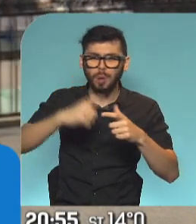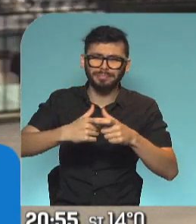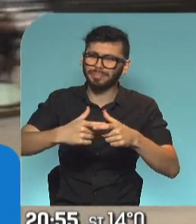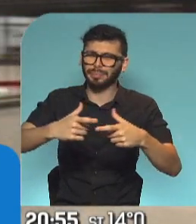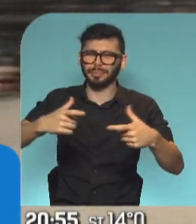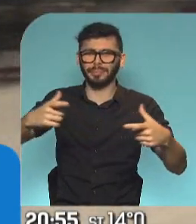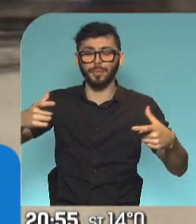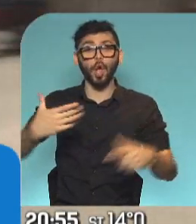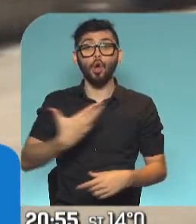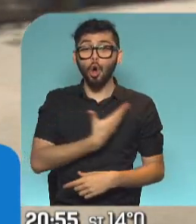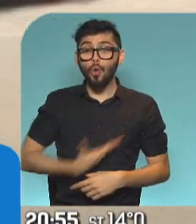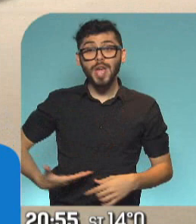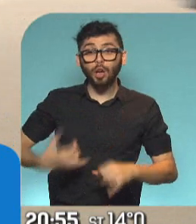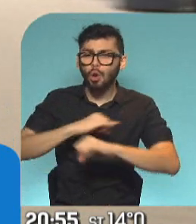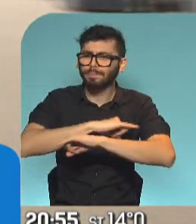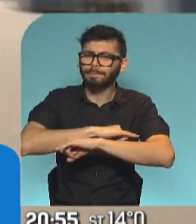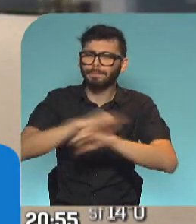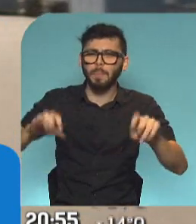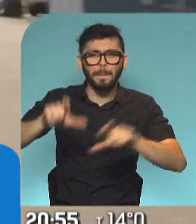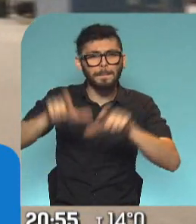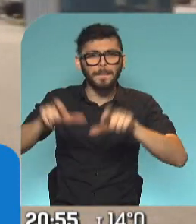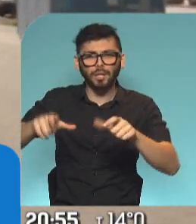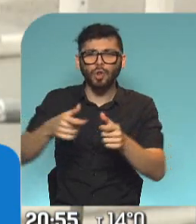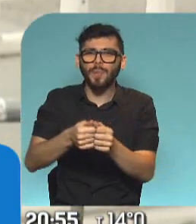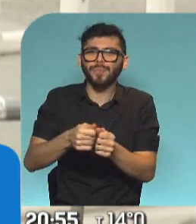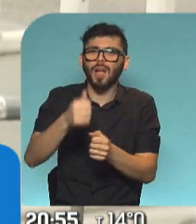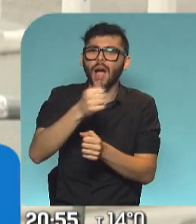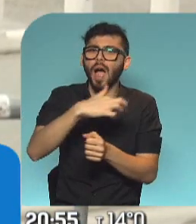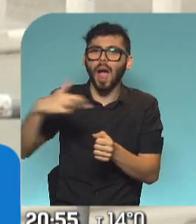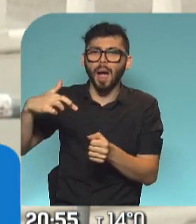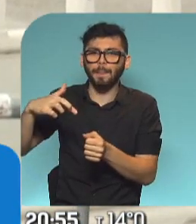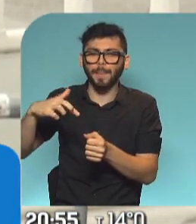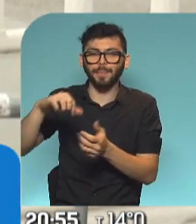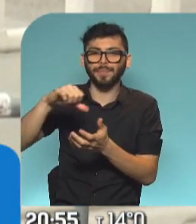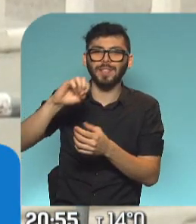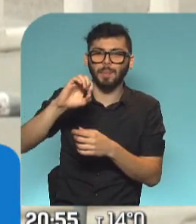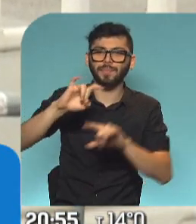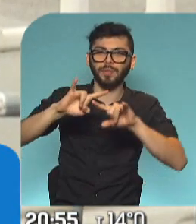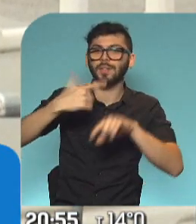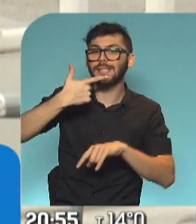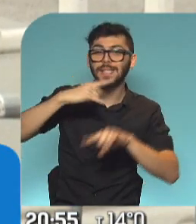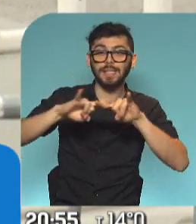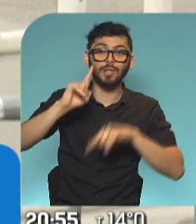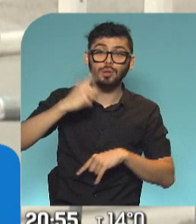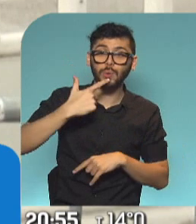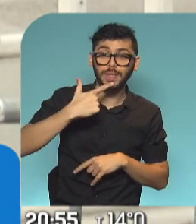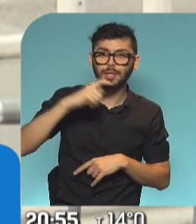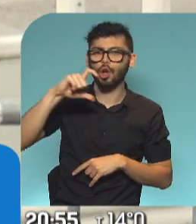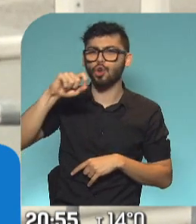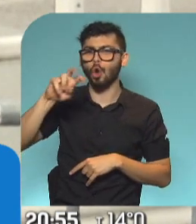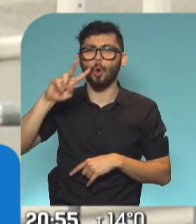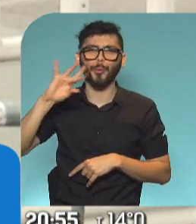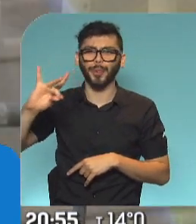gobierno recomienda que los habitantes usen la aplicación de rastreo SwissCOVID, una herramienta para seguir la cadena de